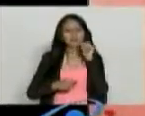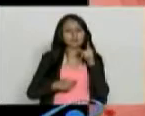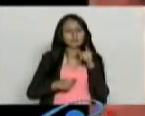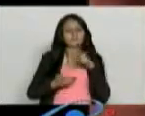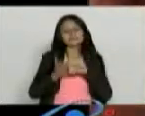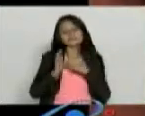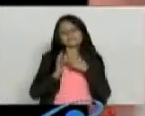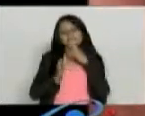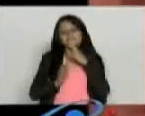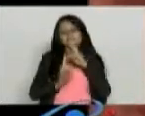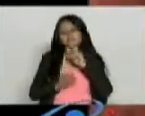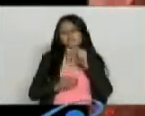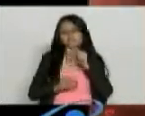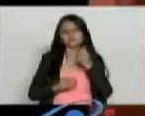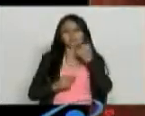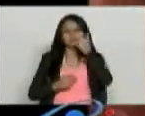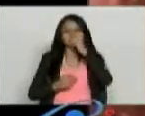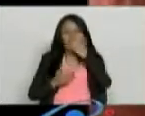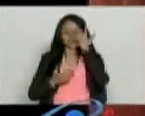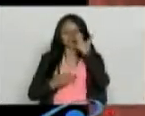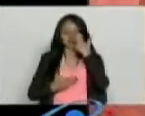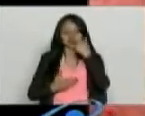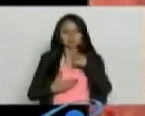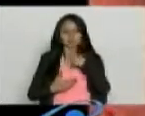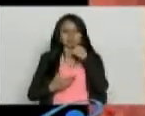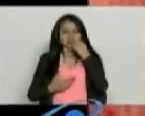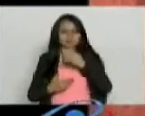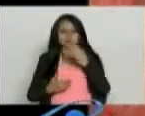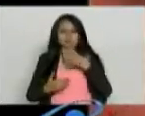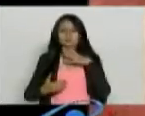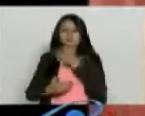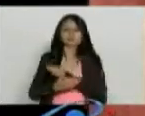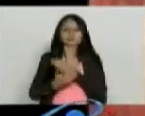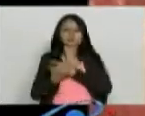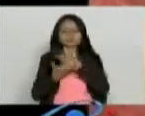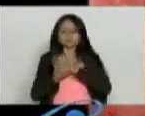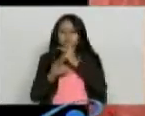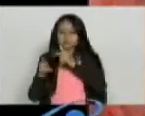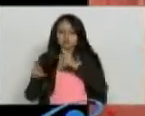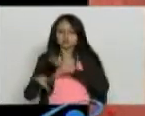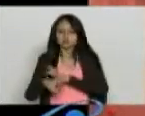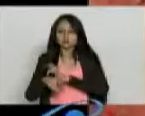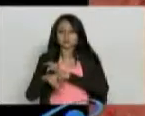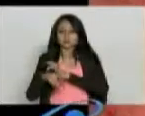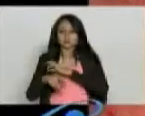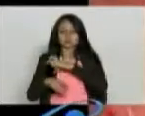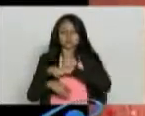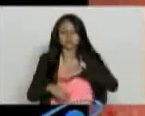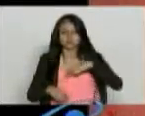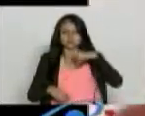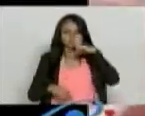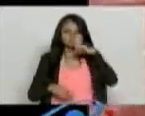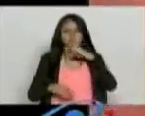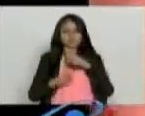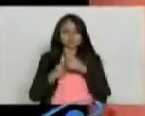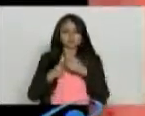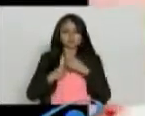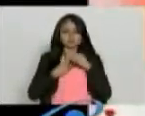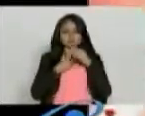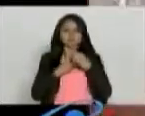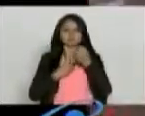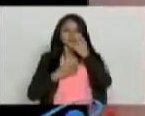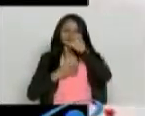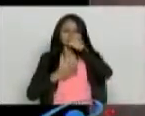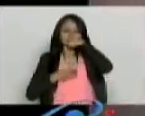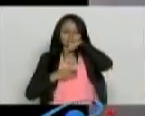lo que es la endoscopia. Por eso yo insisto y tenemos gastroenterólogo en las consultas nuestras y a muy, muy económico los precios